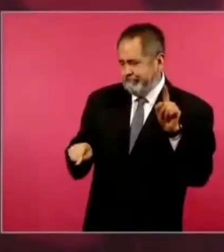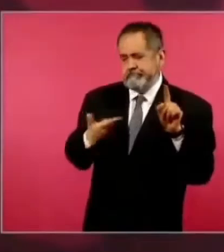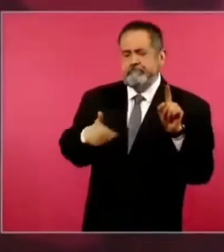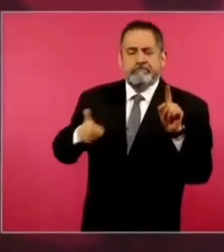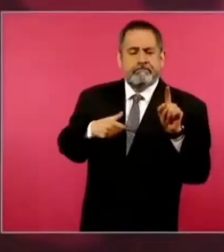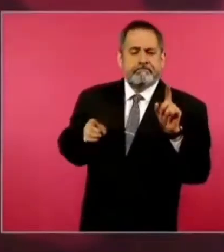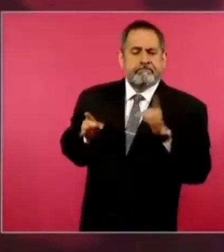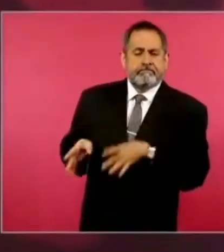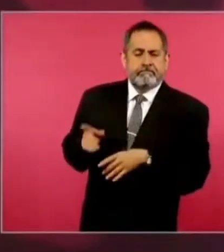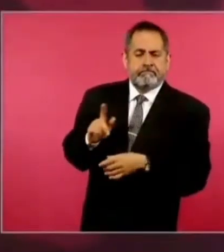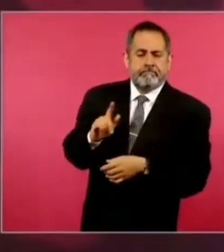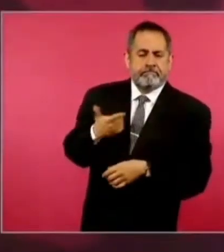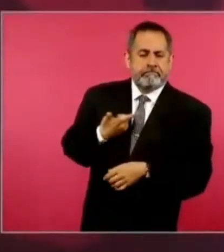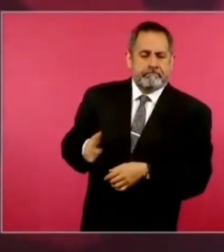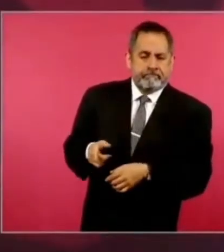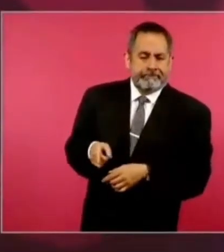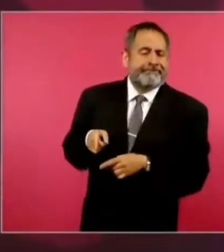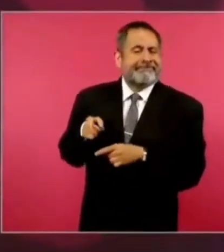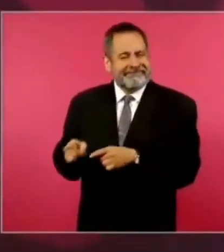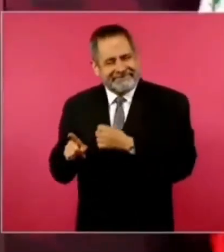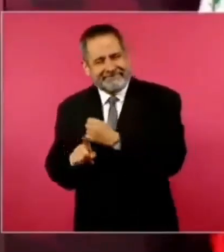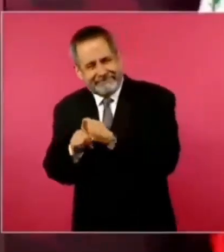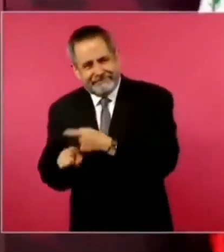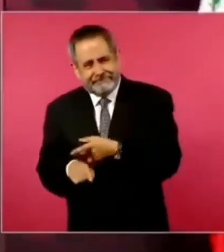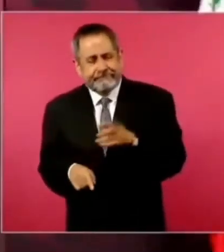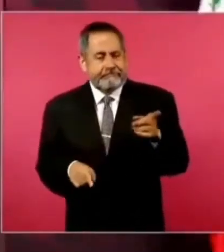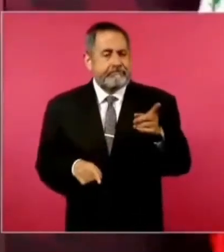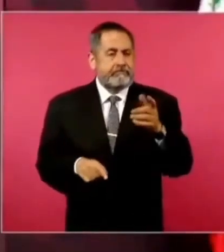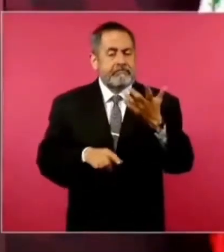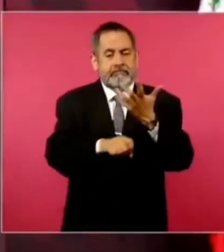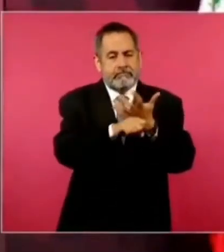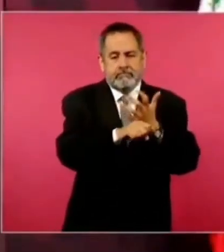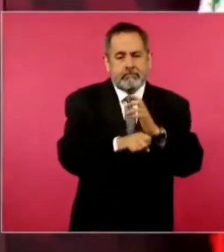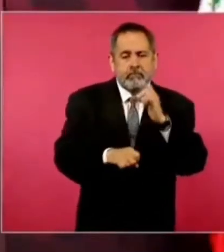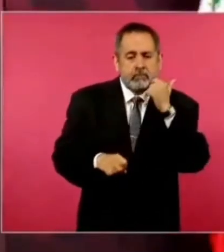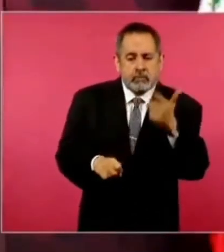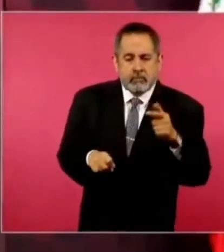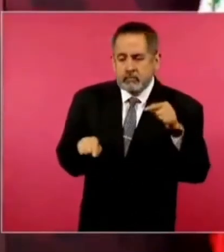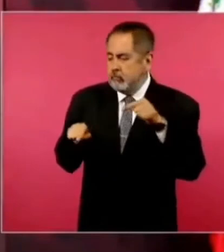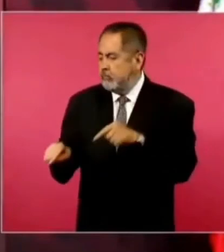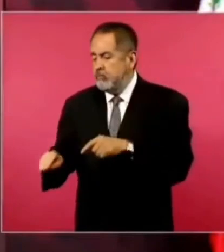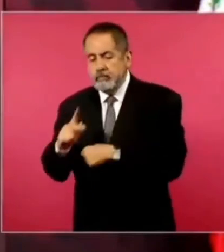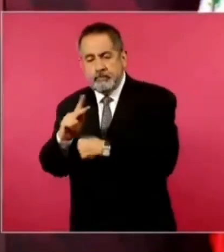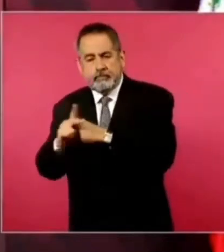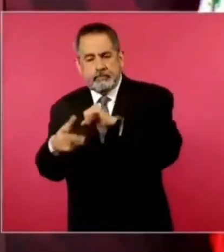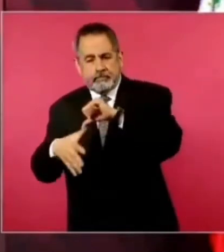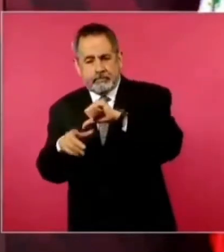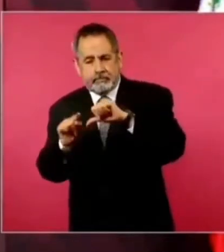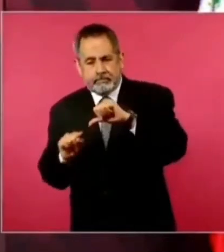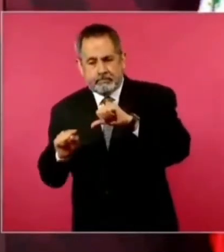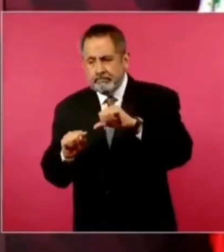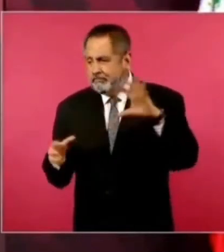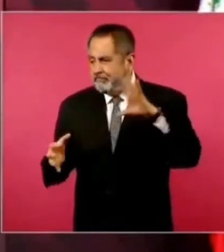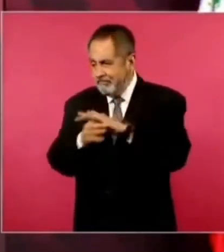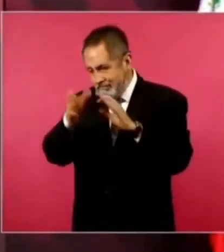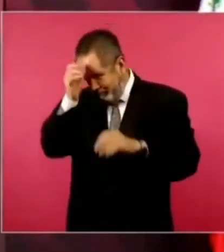buscar salidas,